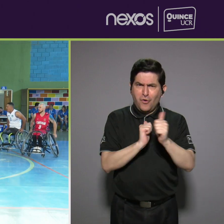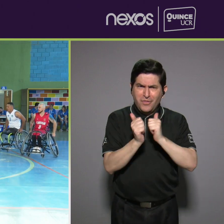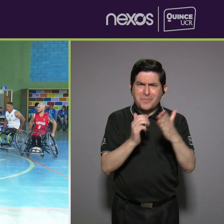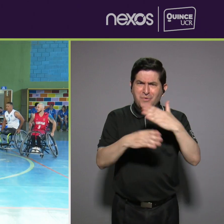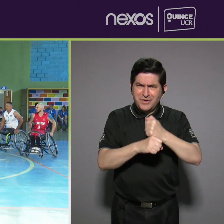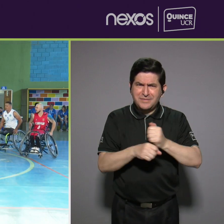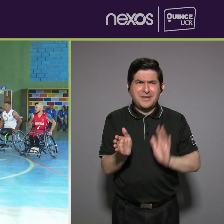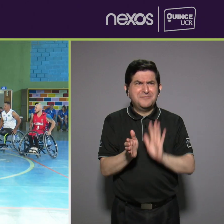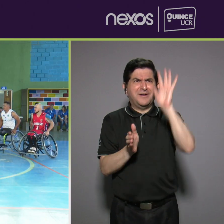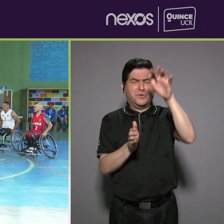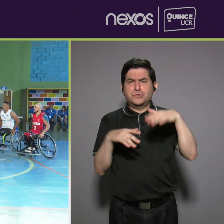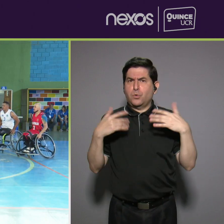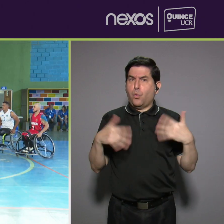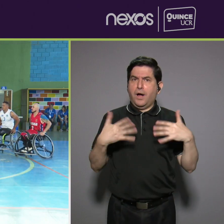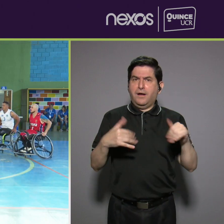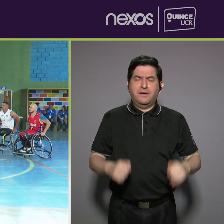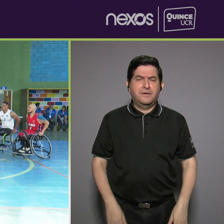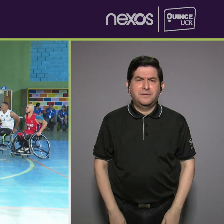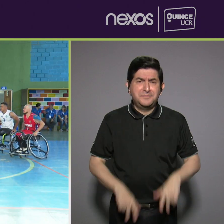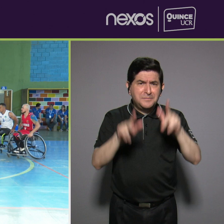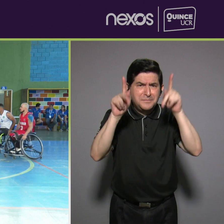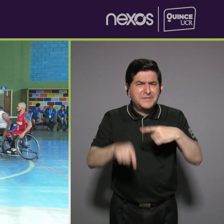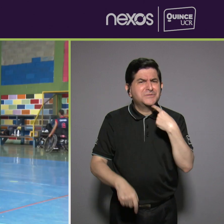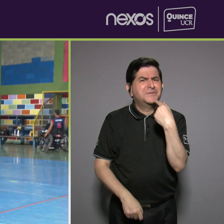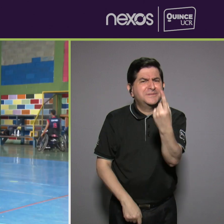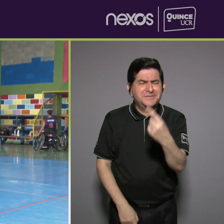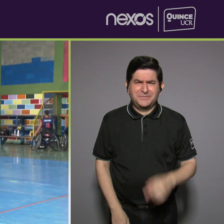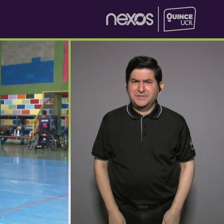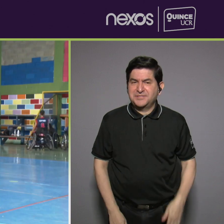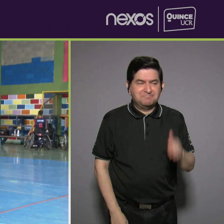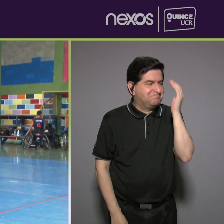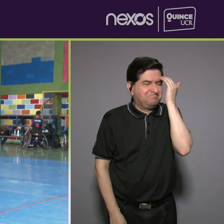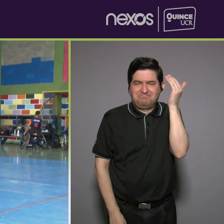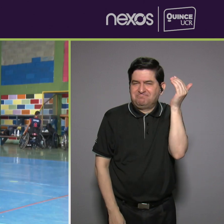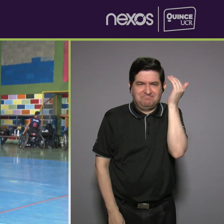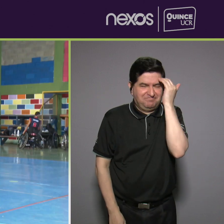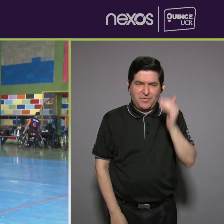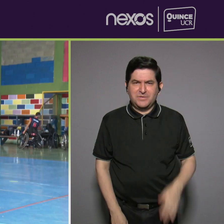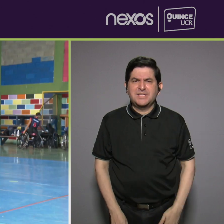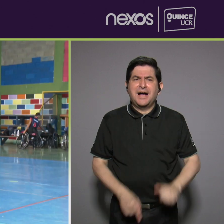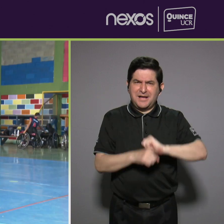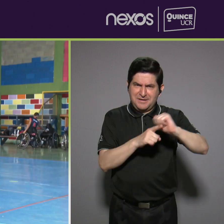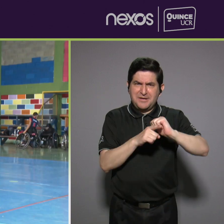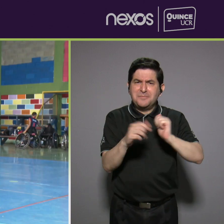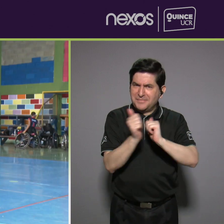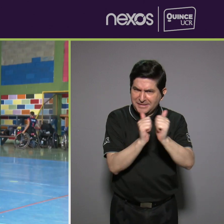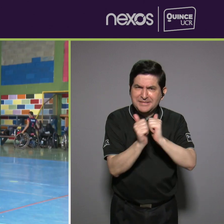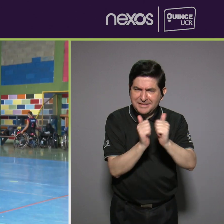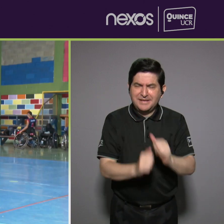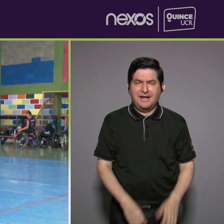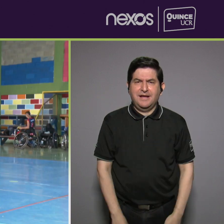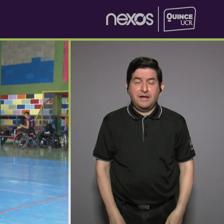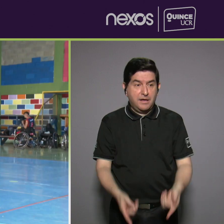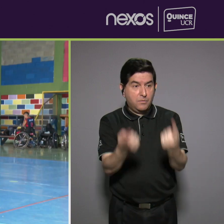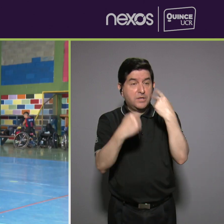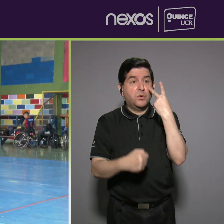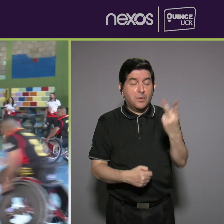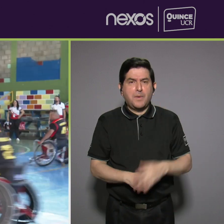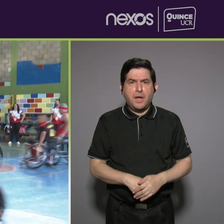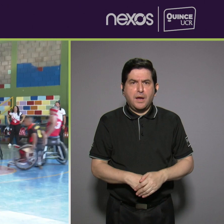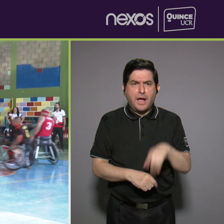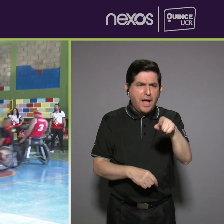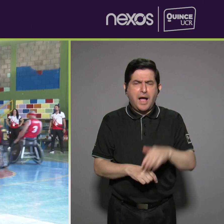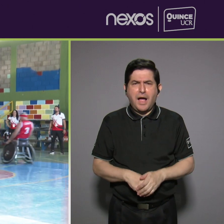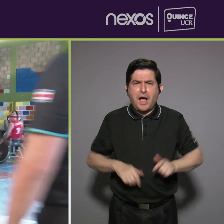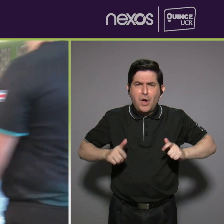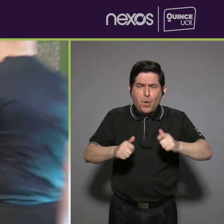caso baloncesto Porque hay mucha gente como tú lo dices de que no sabe de que se practica esta disciplina y cuando vienen ven los golpes ven